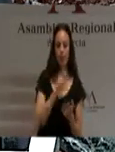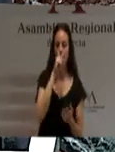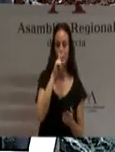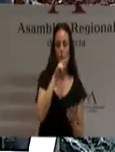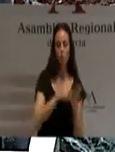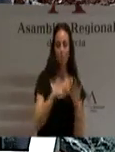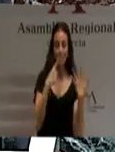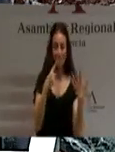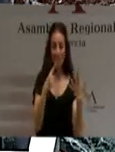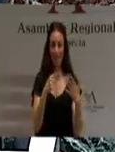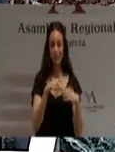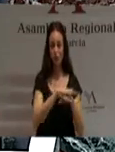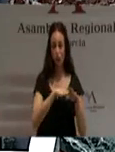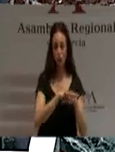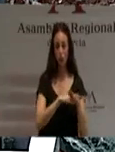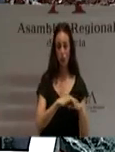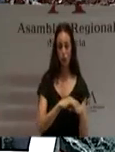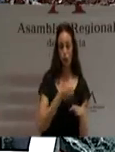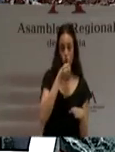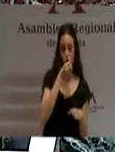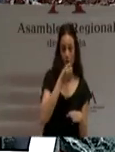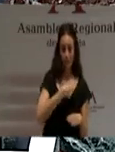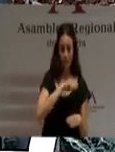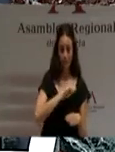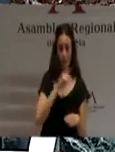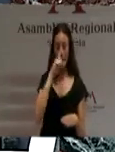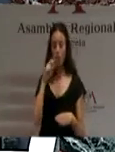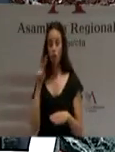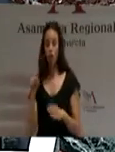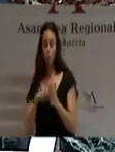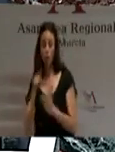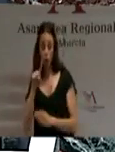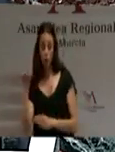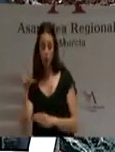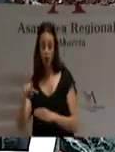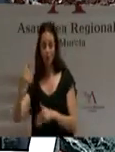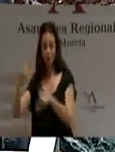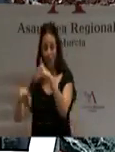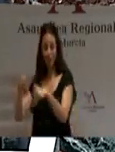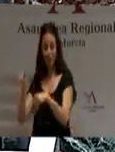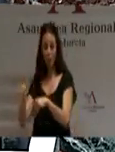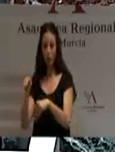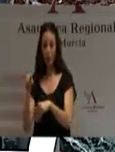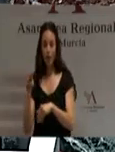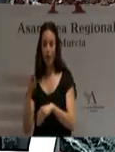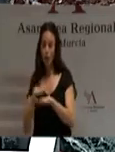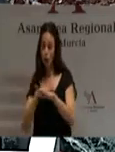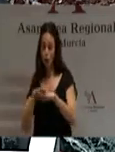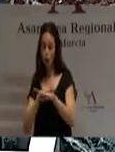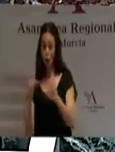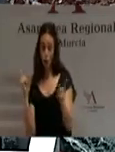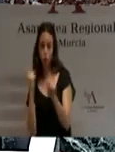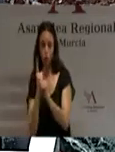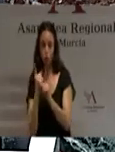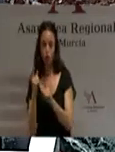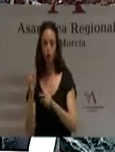elaborado por el Gobierno socialista de España, y 2011, fecha de las elecciones que enviaron al partido del Gobierno a la oposición, solo